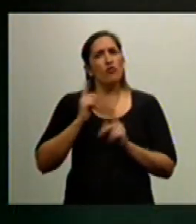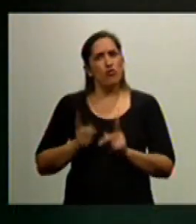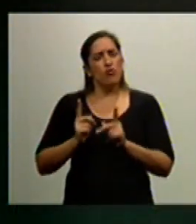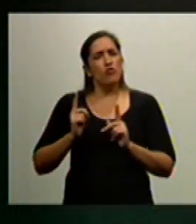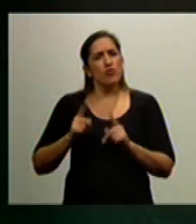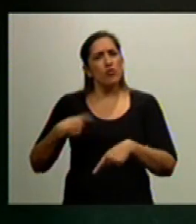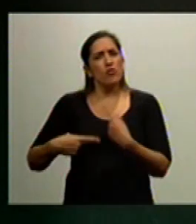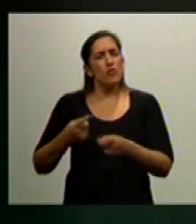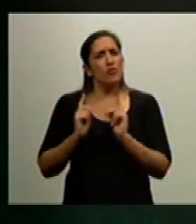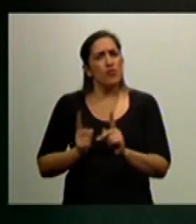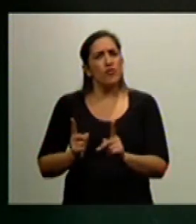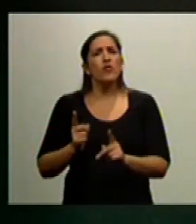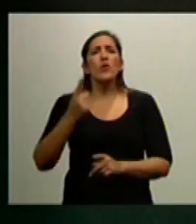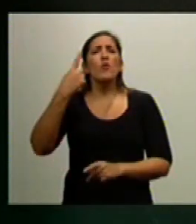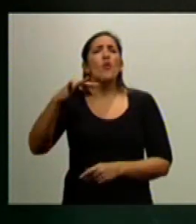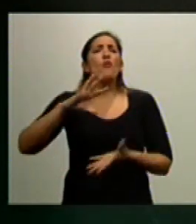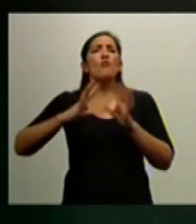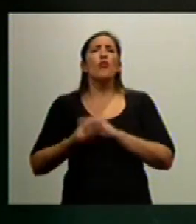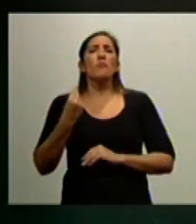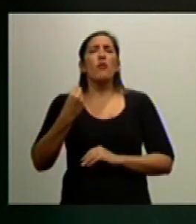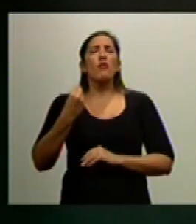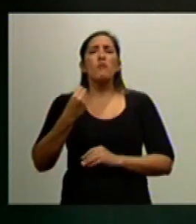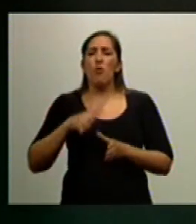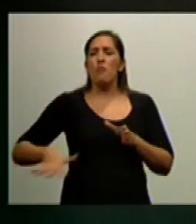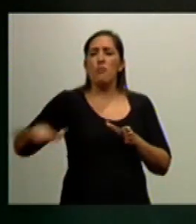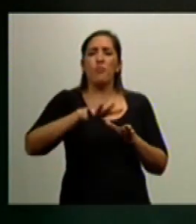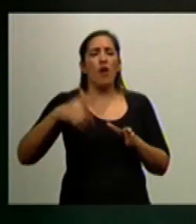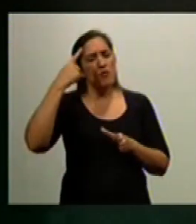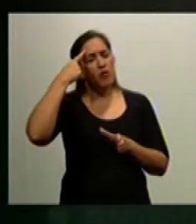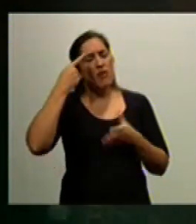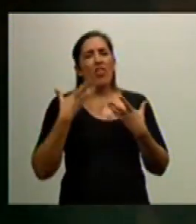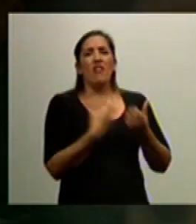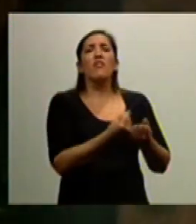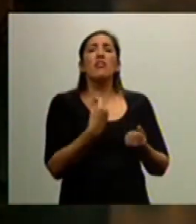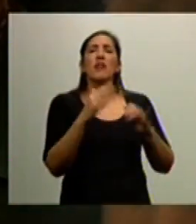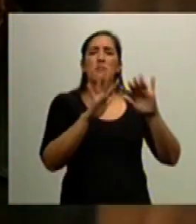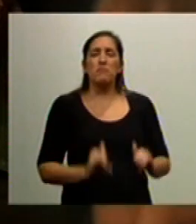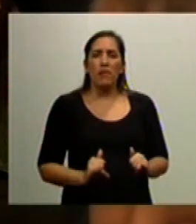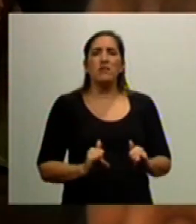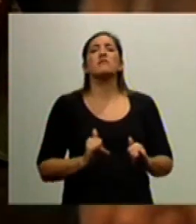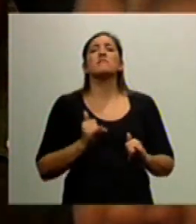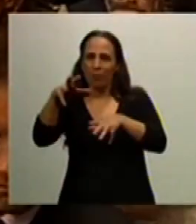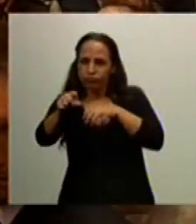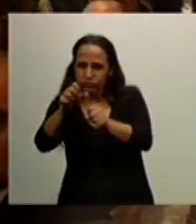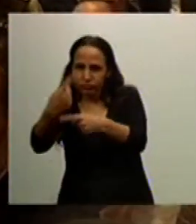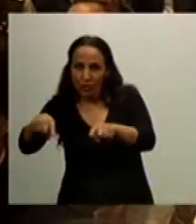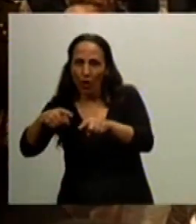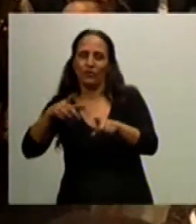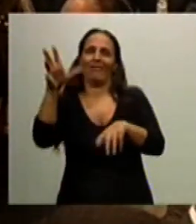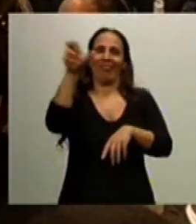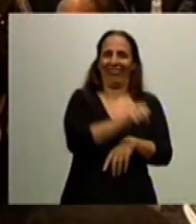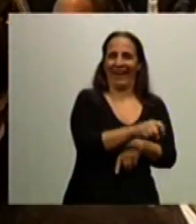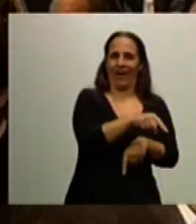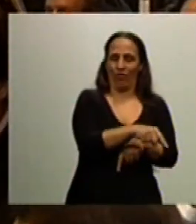solo se construye sobre las ideas de la paz, la memoria y la diplomacia. Esto no es una